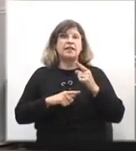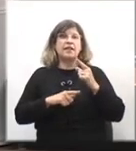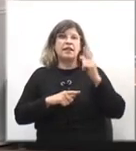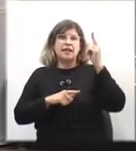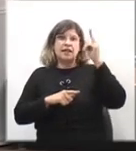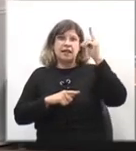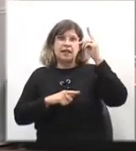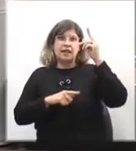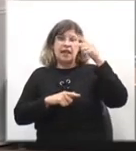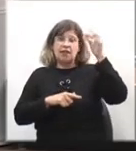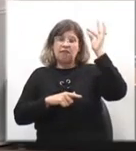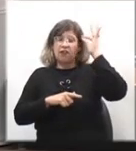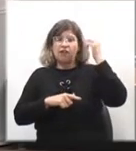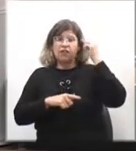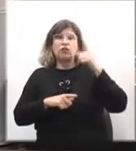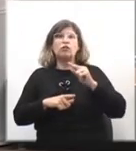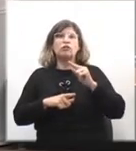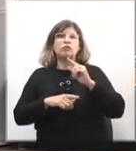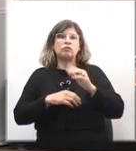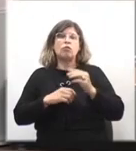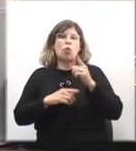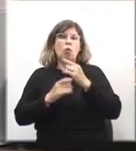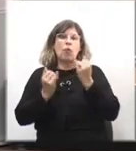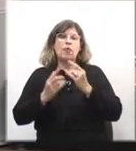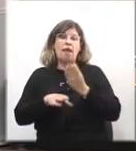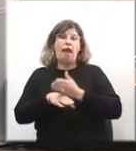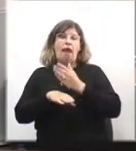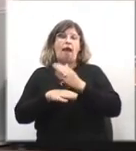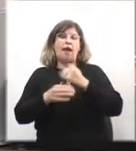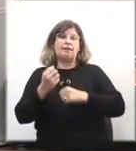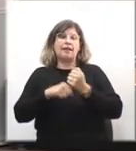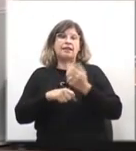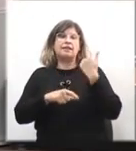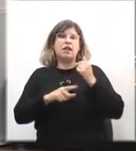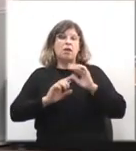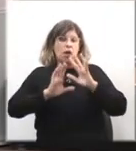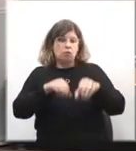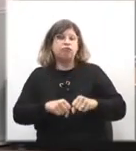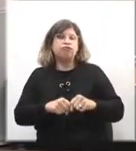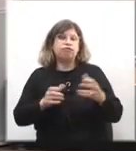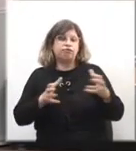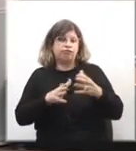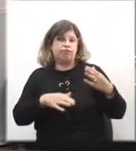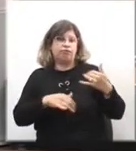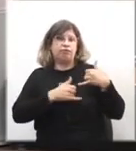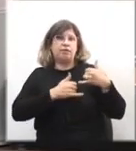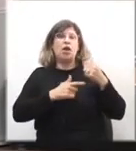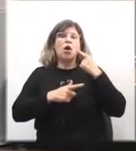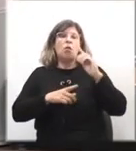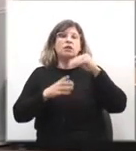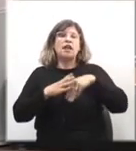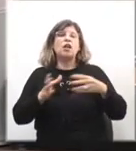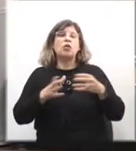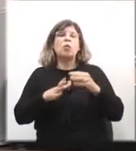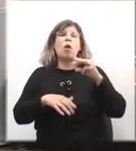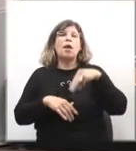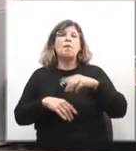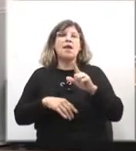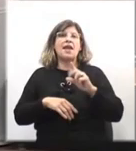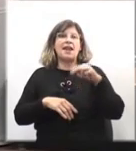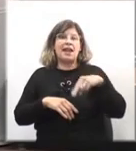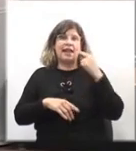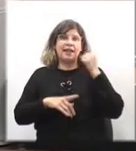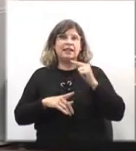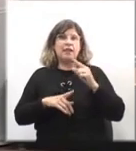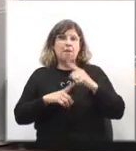1972, las fuerzas conjuntas habían detenido a mis padres por pertenecer al MLN. Cerca del